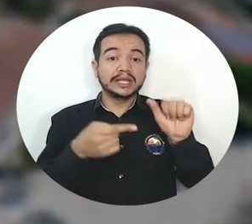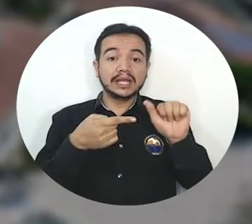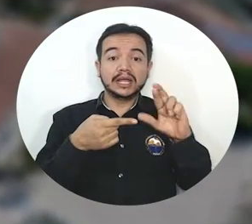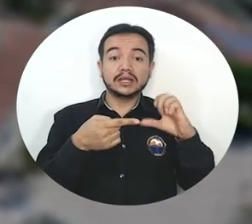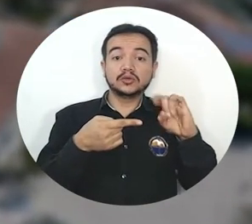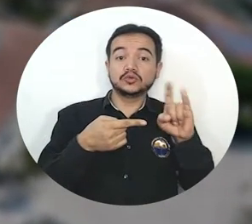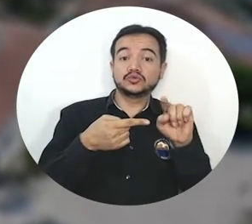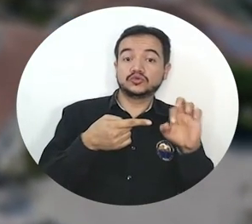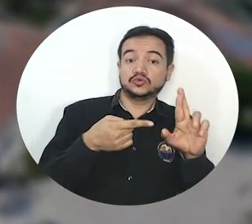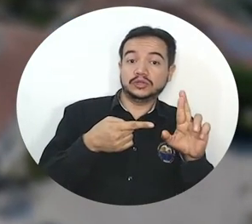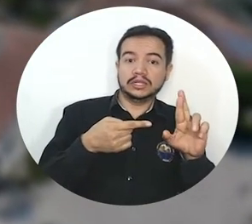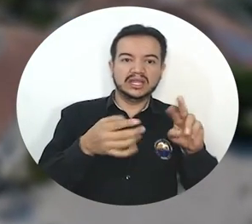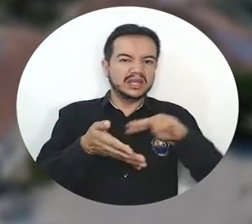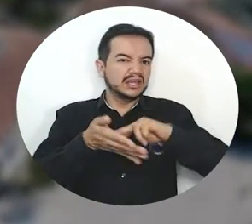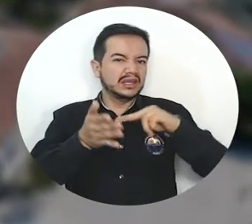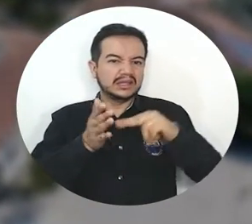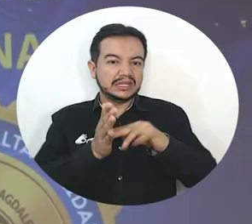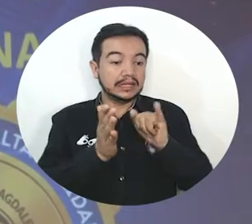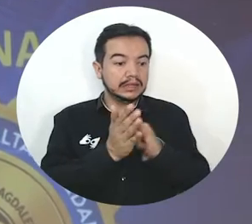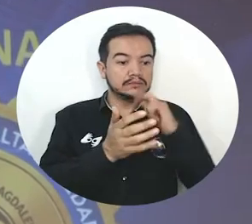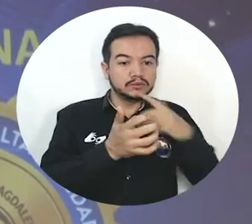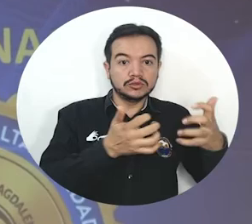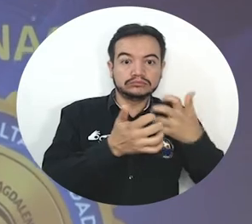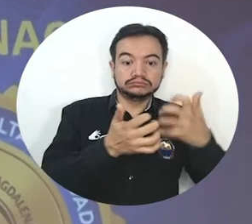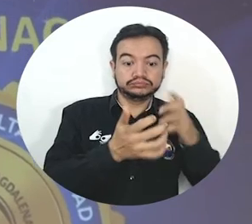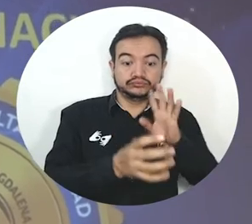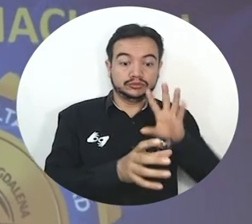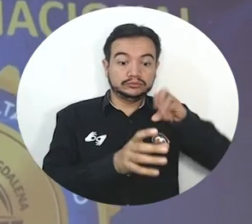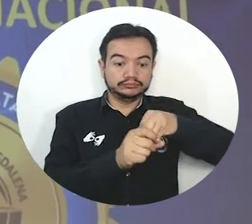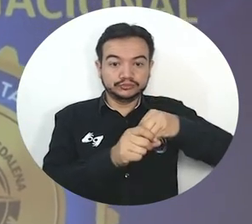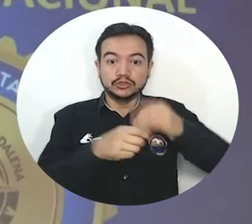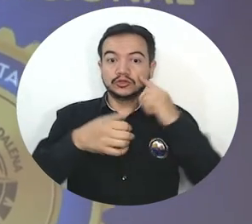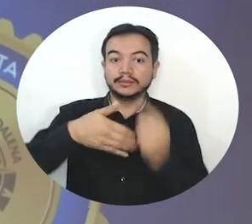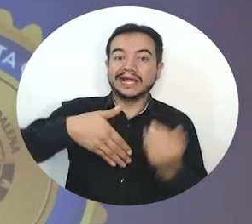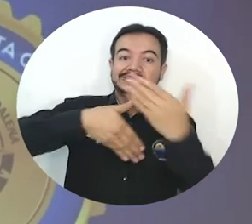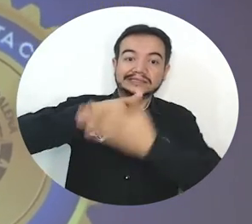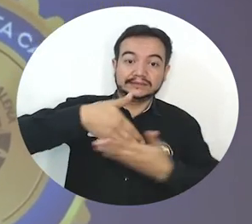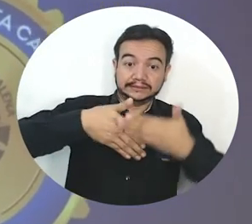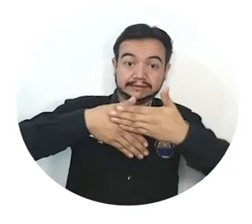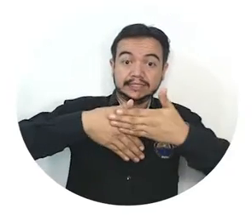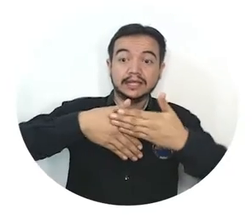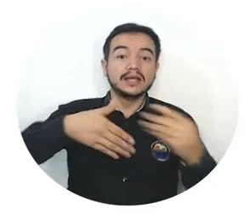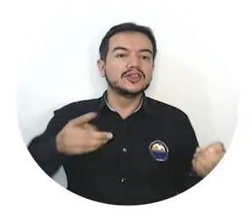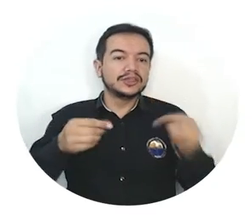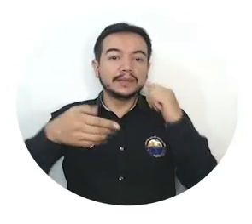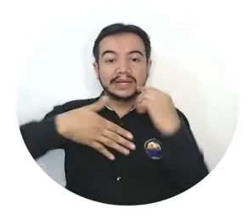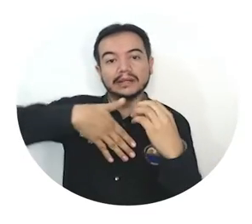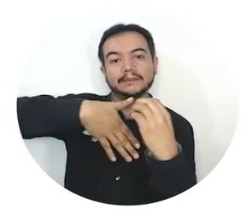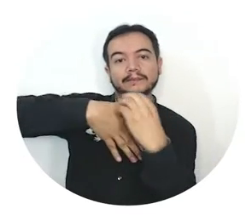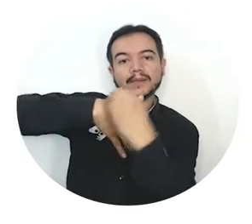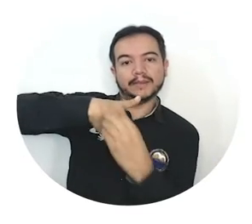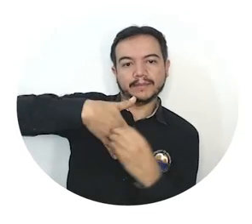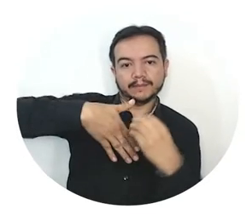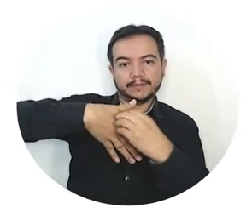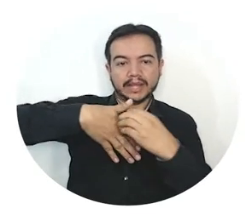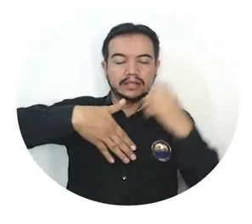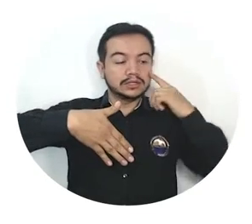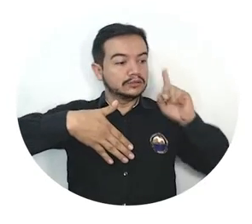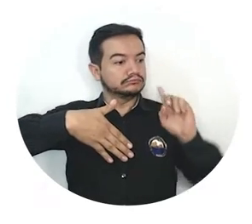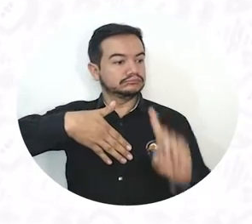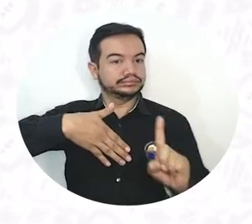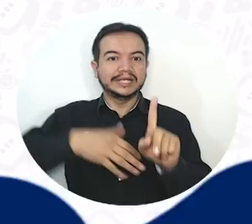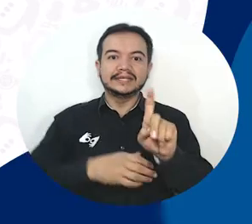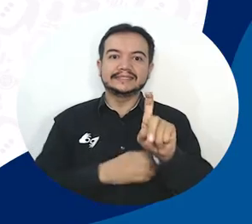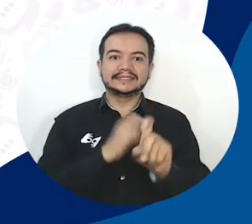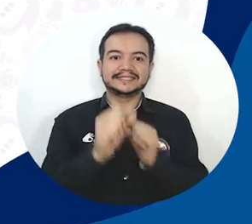Arcusur, que otorga el Sistema de Acreditación de Carreras Universitarias de la zona del Mercosur y sus estados asociados por seis